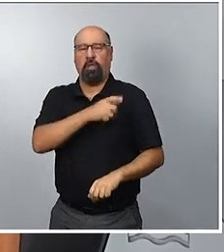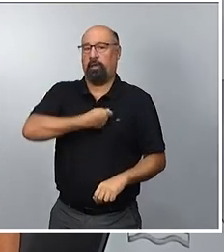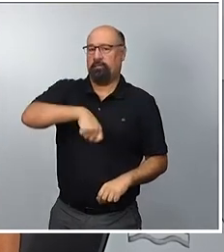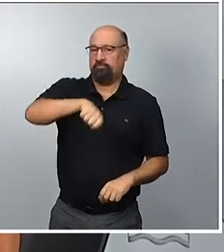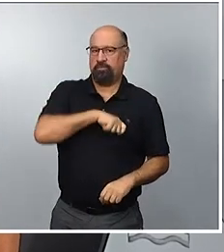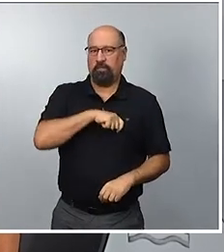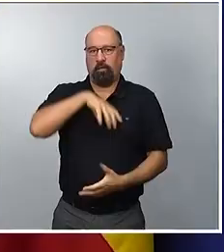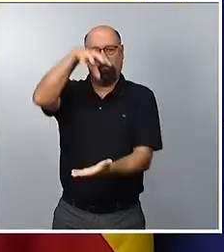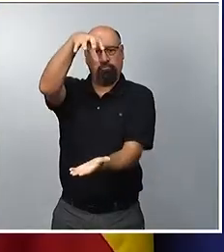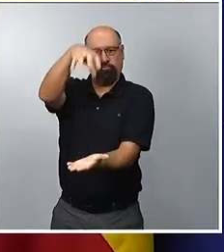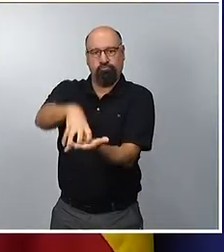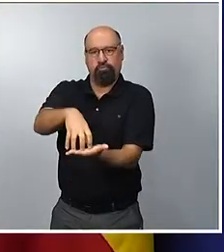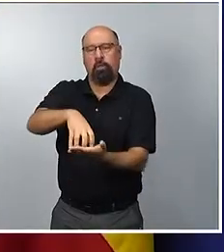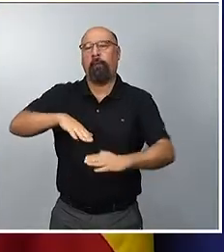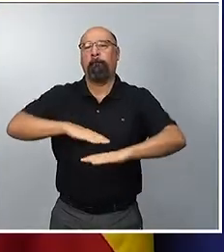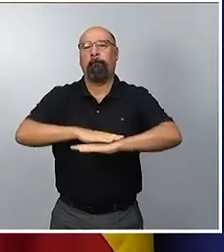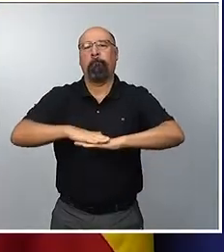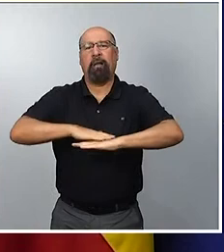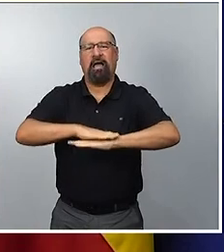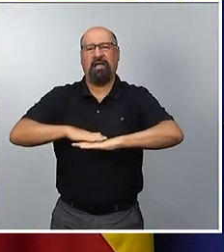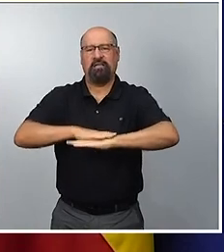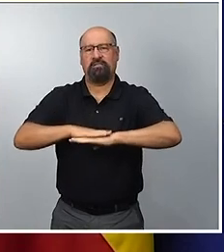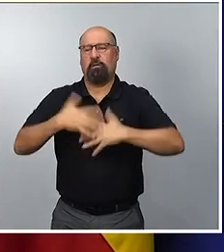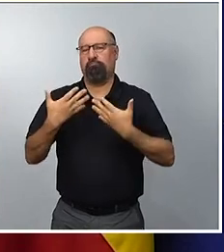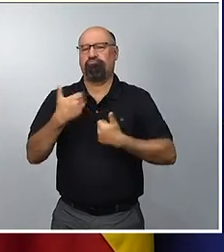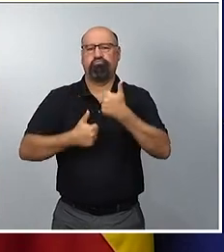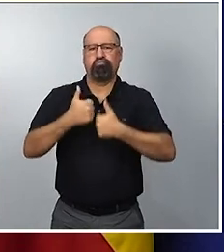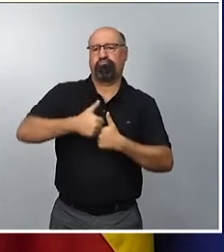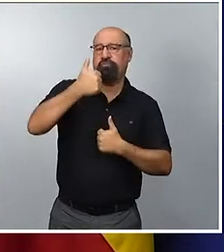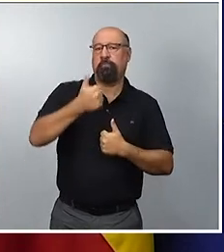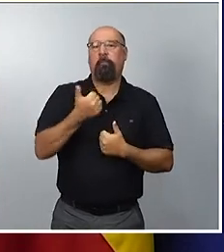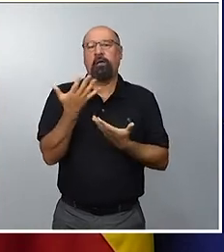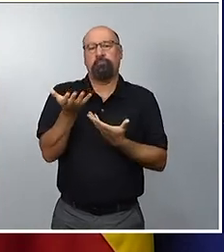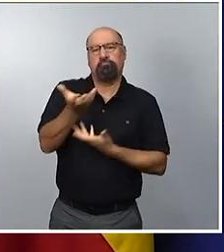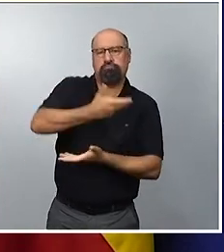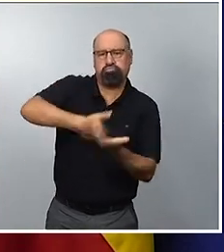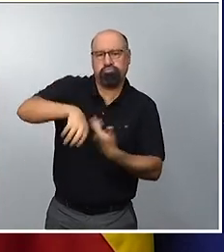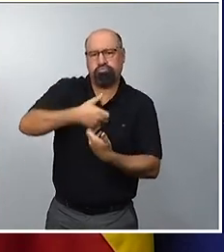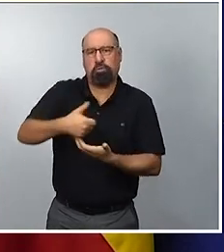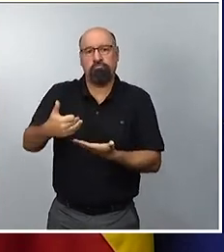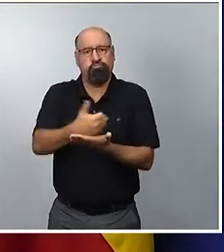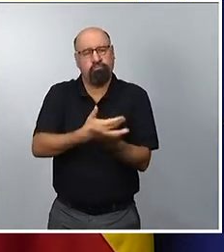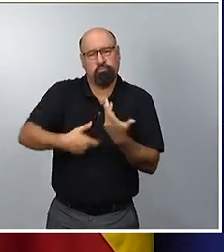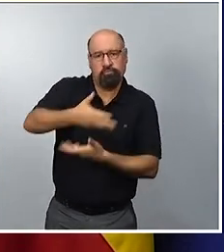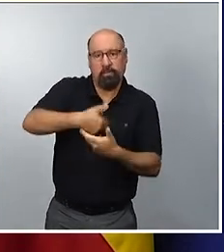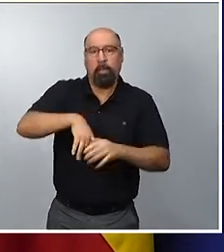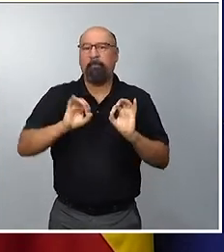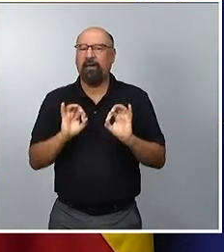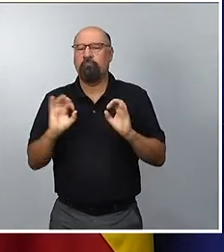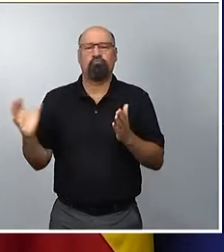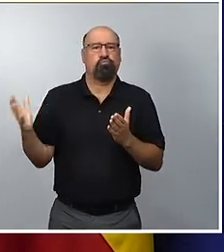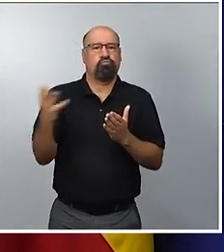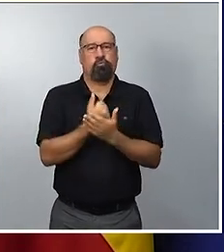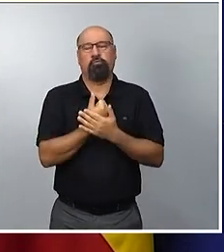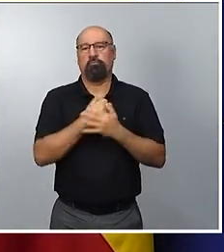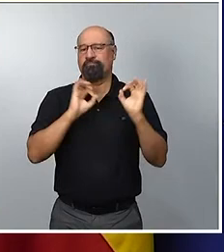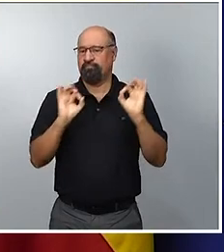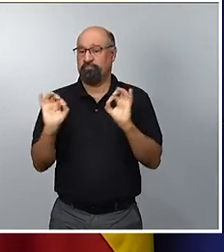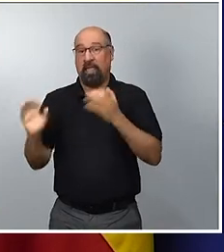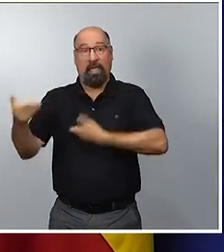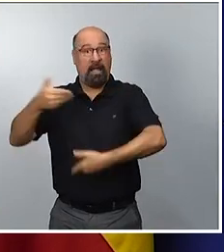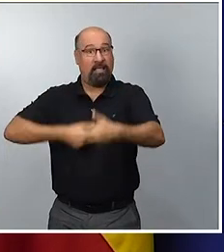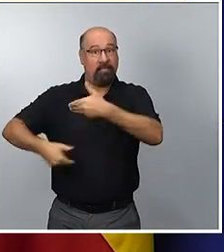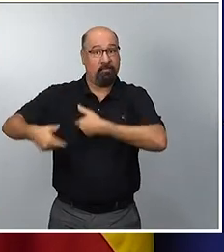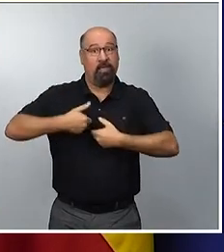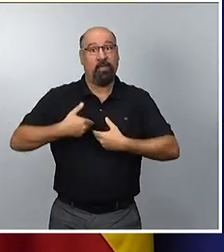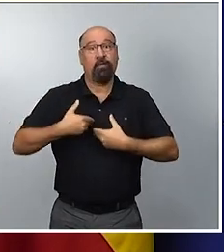base industrial y tecnológica de la defensa más competitiva, más sostenible, que proporciona todos los medios que requieren las fuerzas armadas españolas.